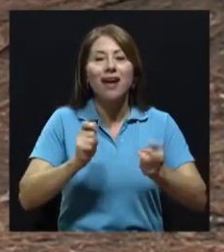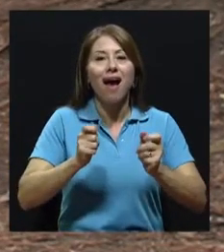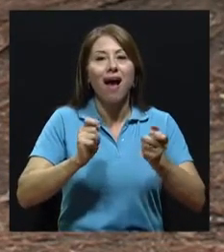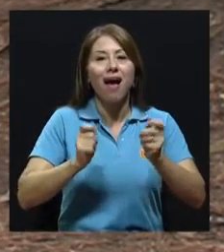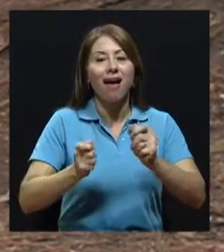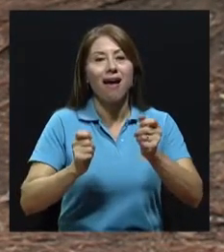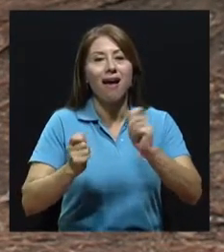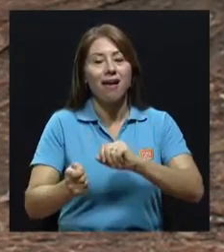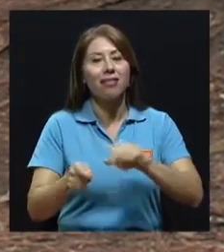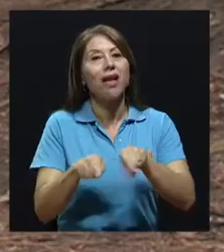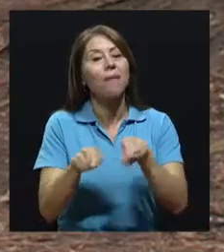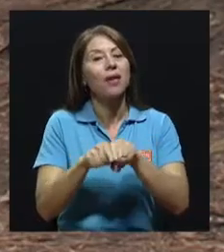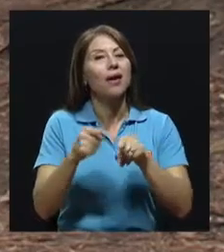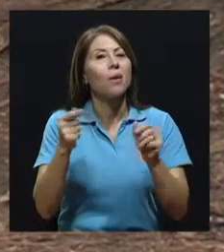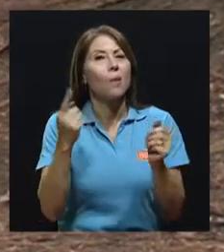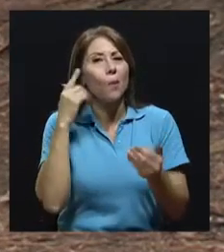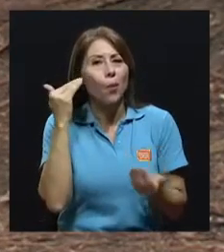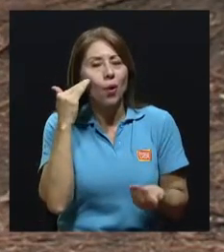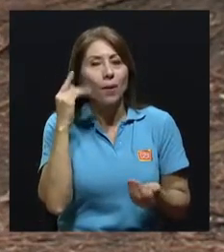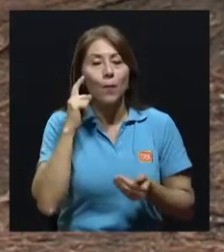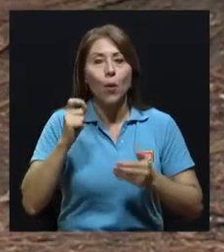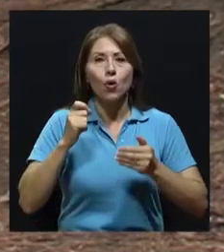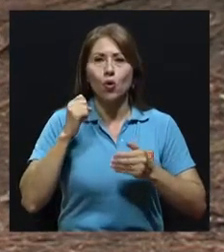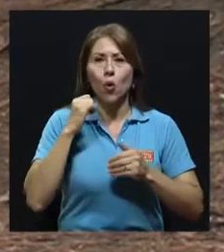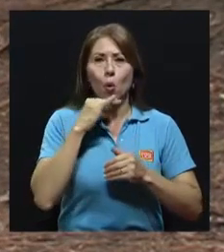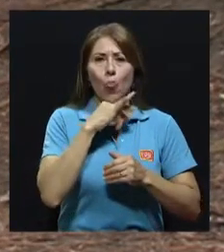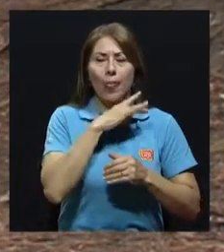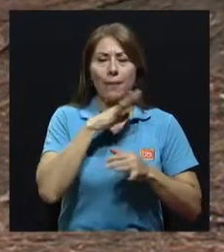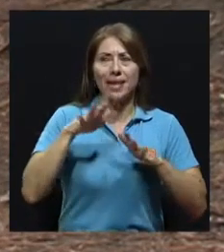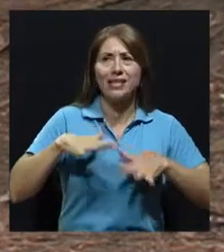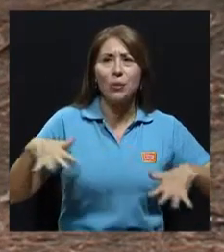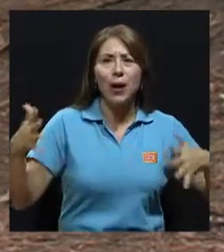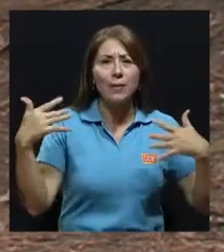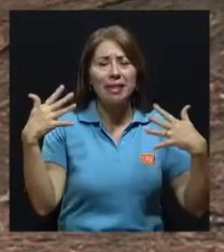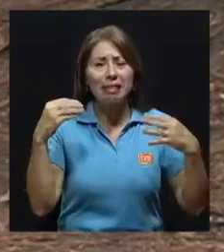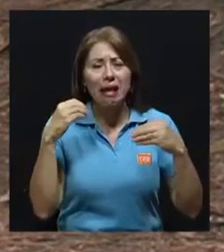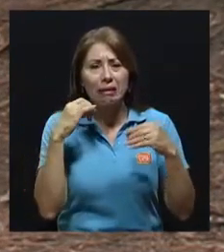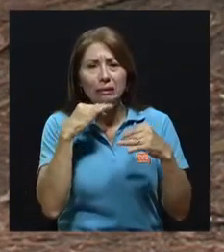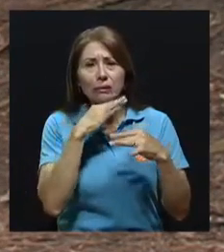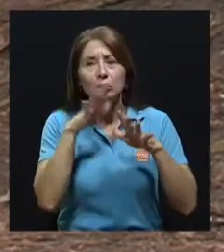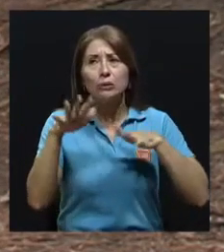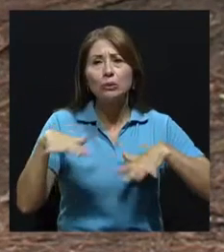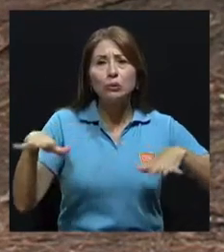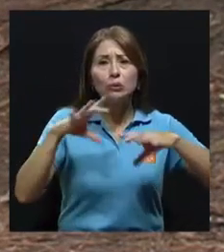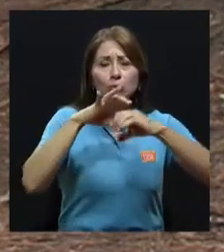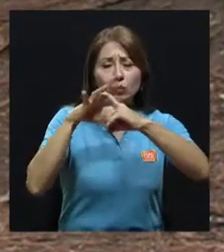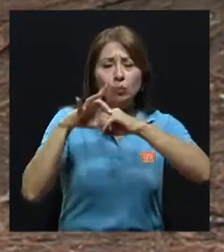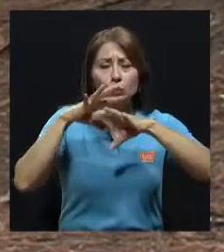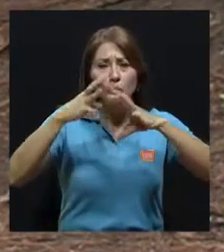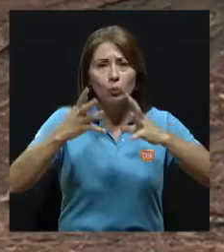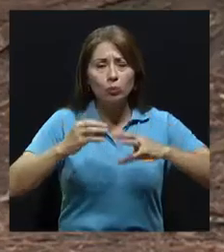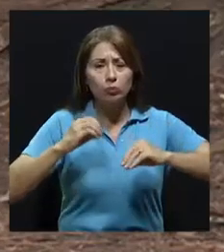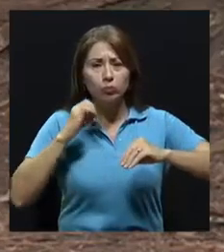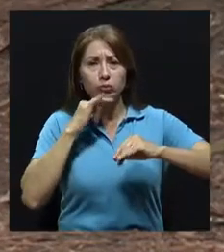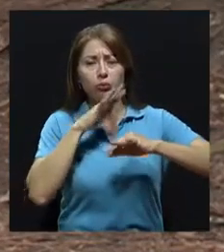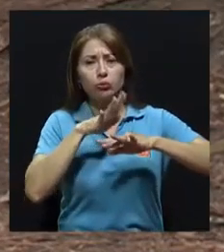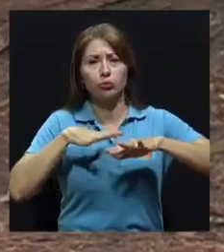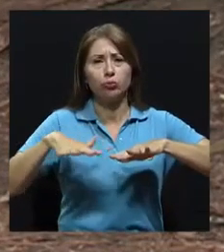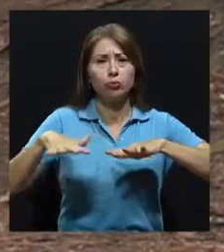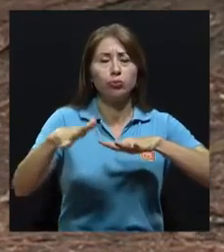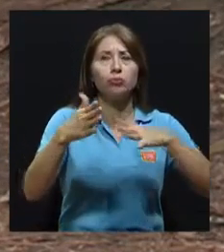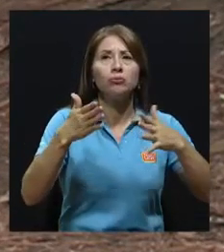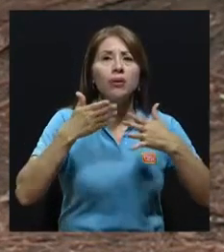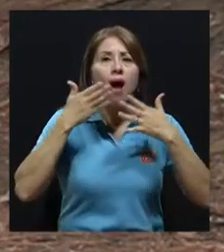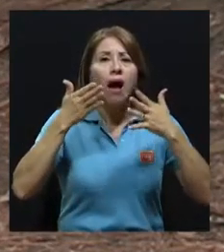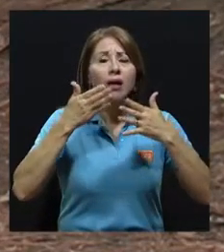raíz también de la contaminación ambiental que vivimos y que se vive también en nuestro planeta. Esta gran contaminación que sin duda está afectando